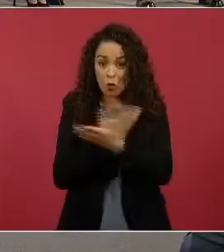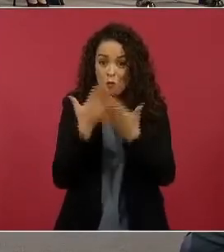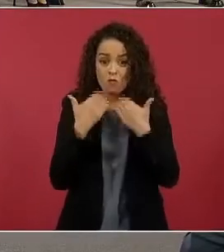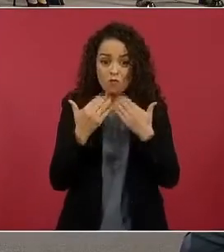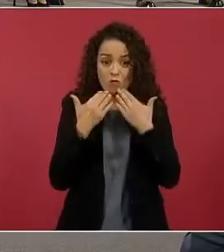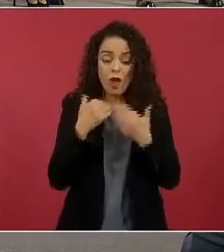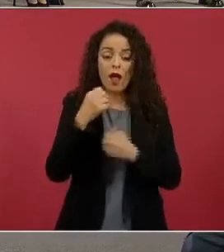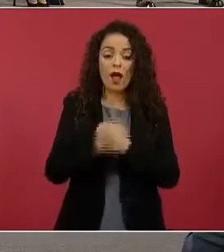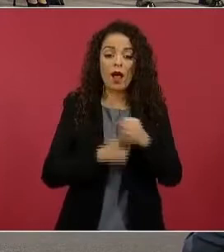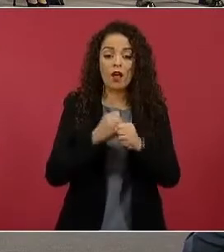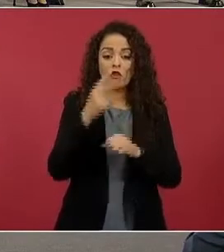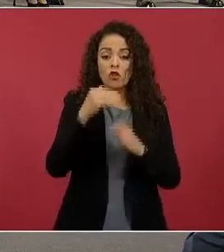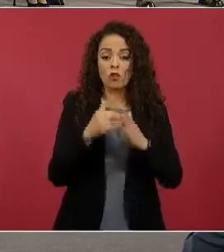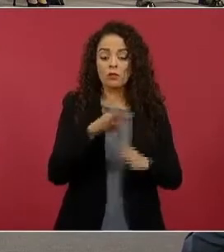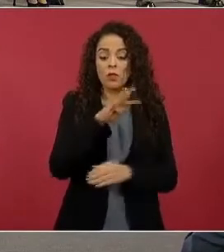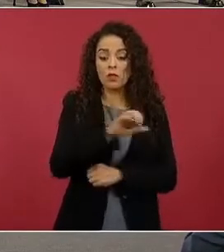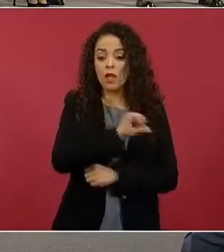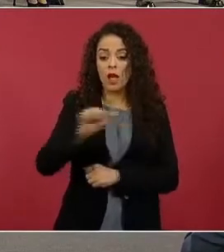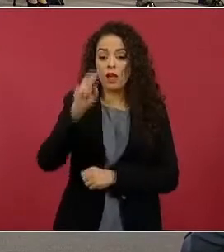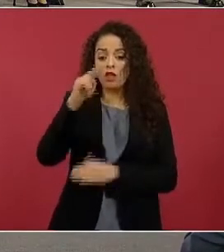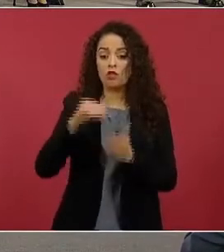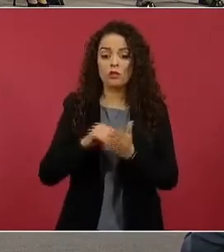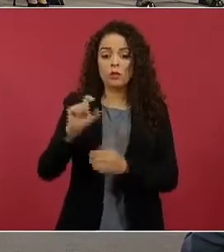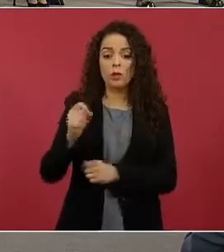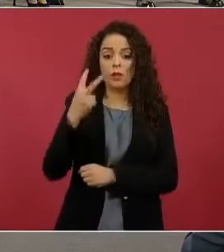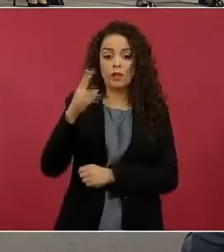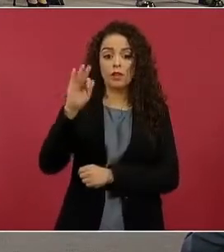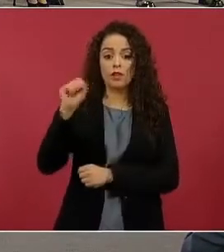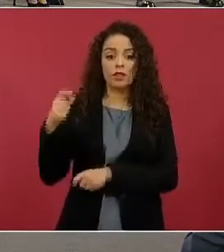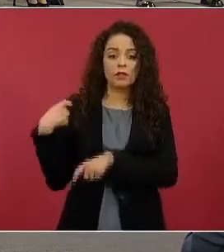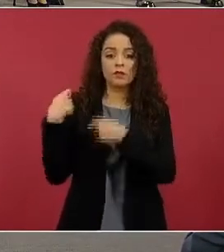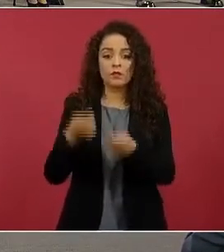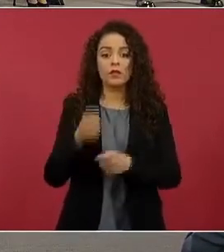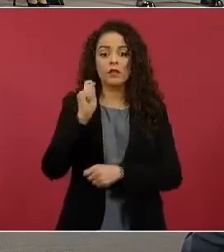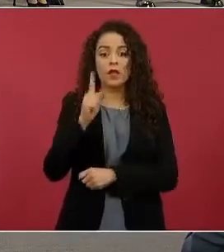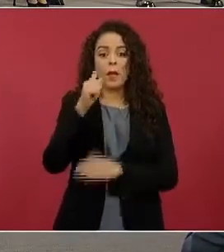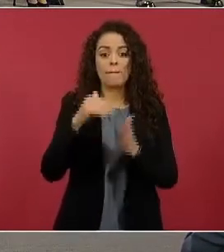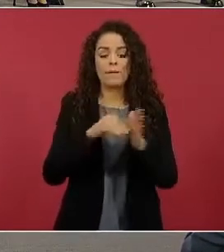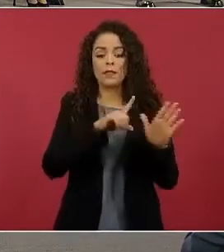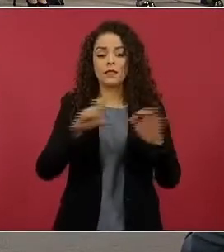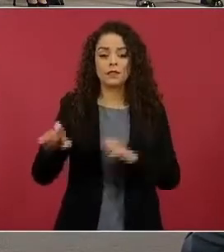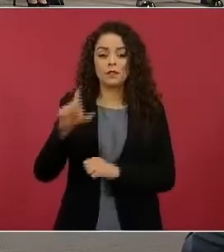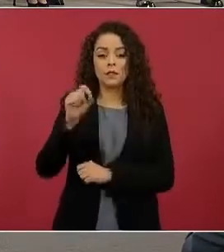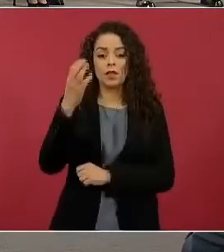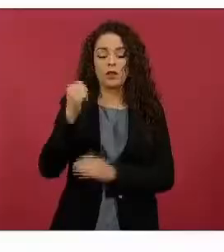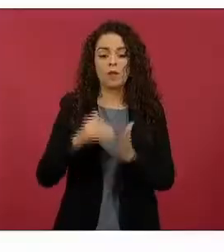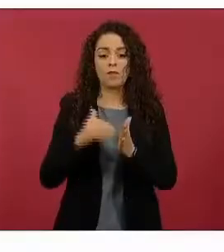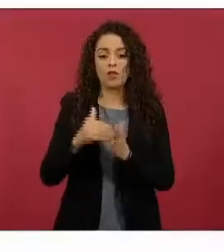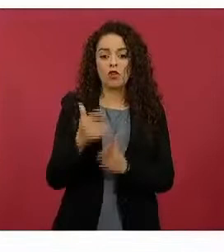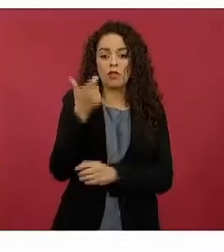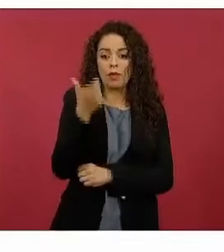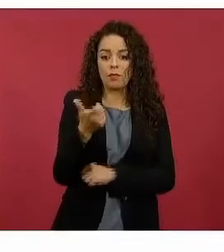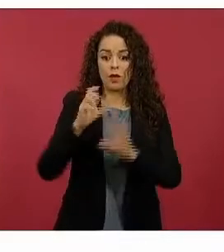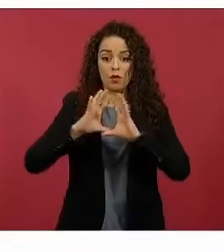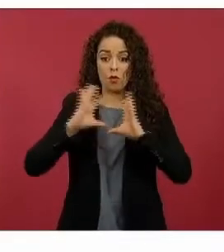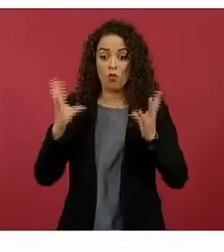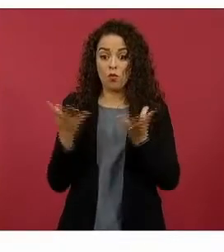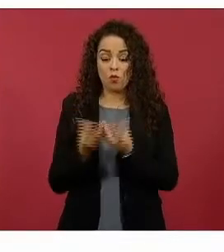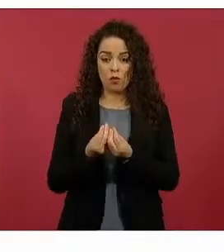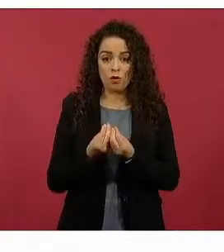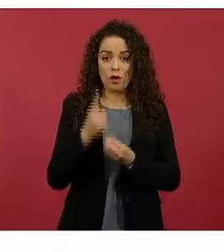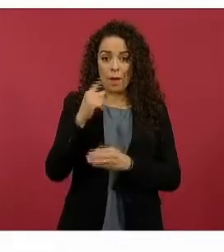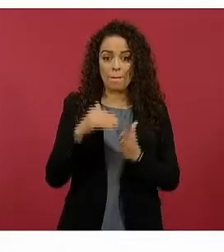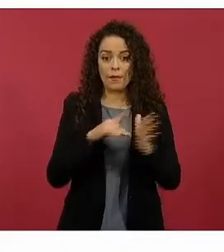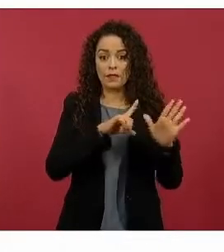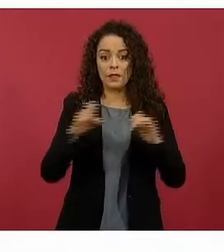y el 2022 el FASP ha asignado 1.729 millones de pesos, que sumados a los 1.700